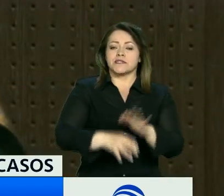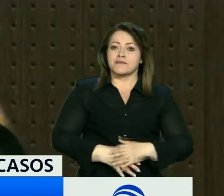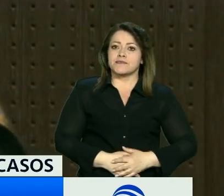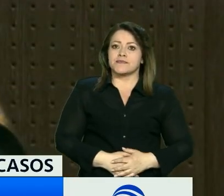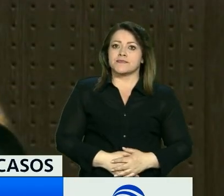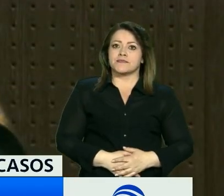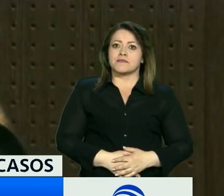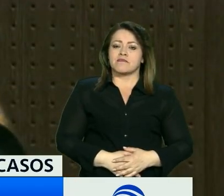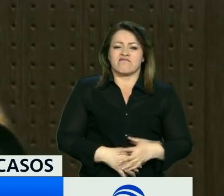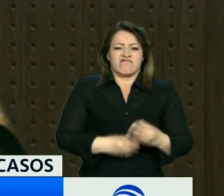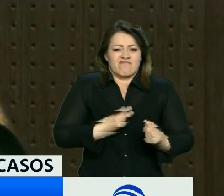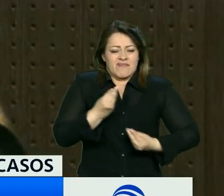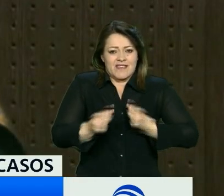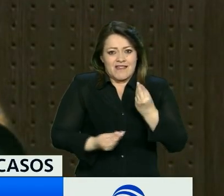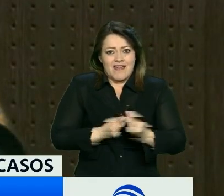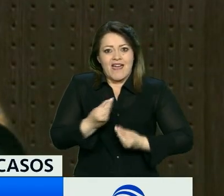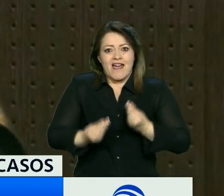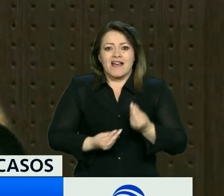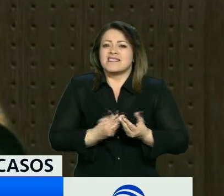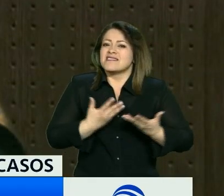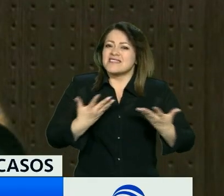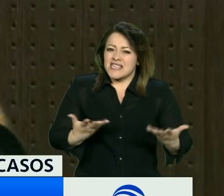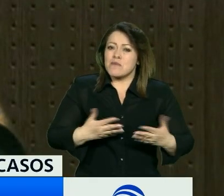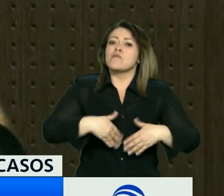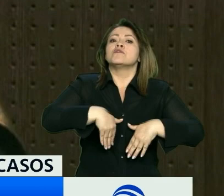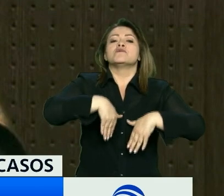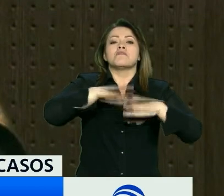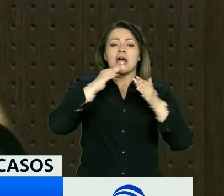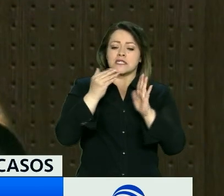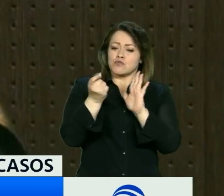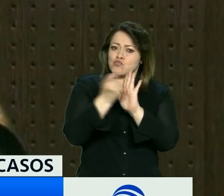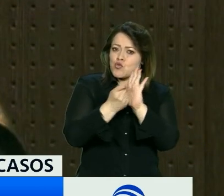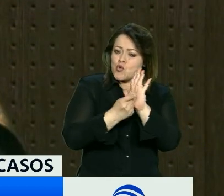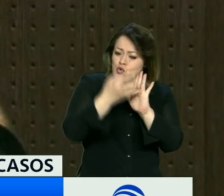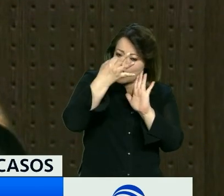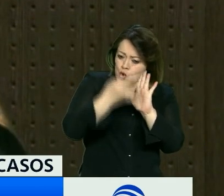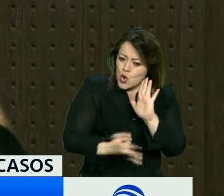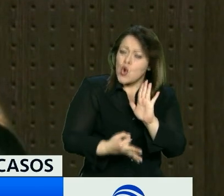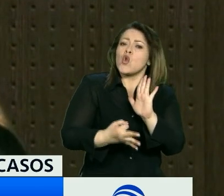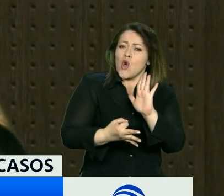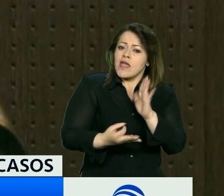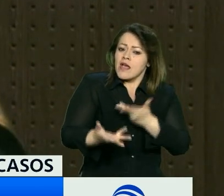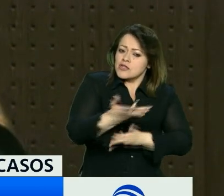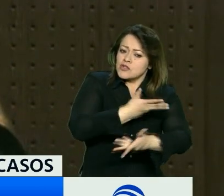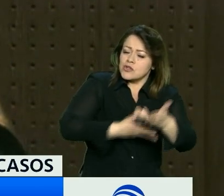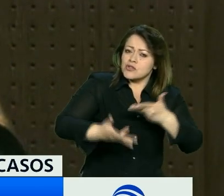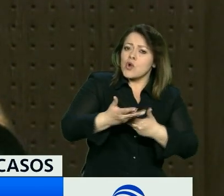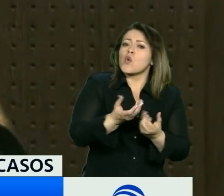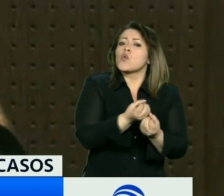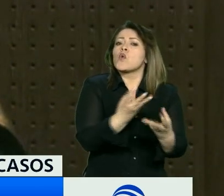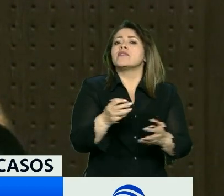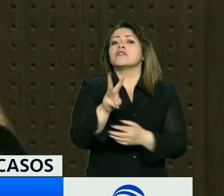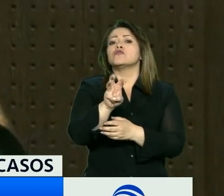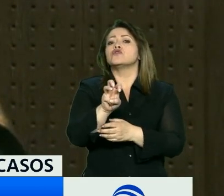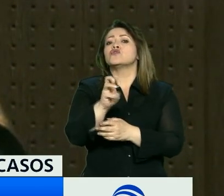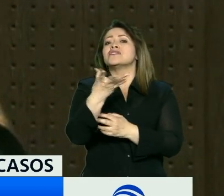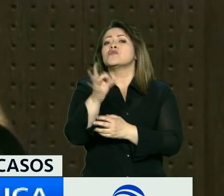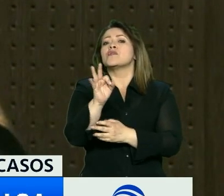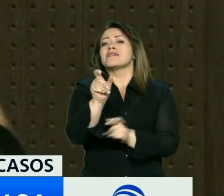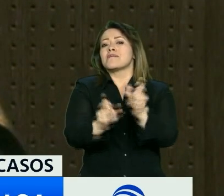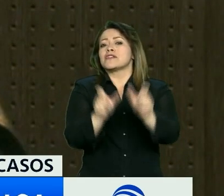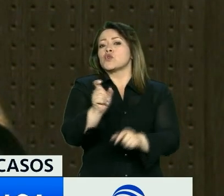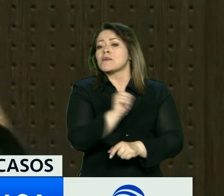que nosotros realizamos en el marco de la implementación del protocolo y de socialización, nosotros llegamos a más de 850 personas